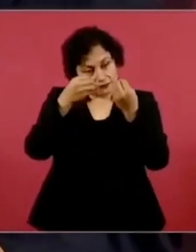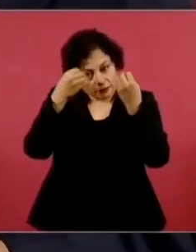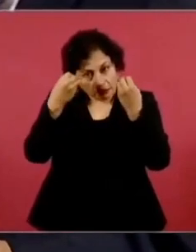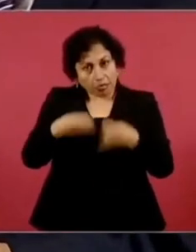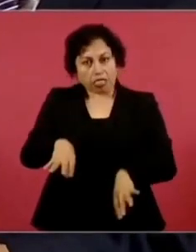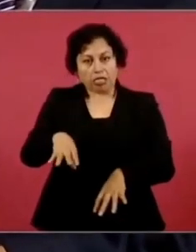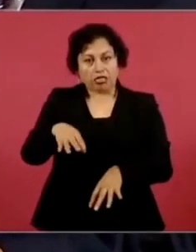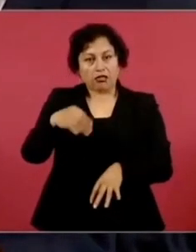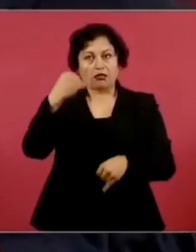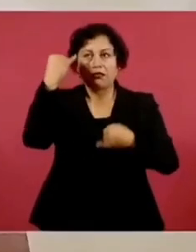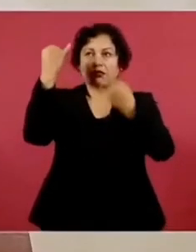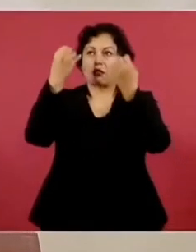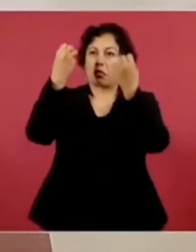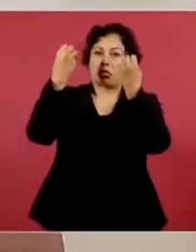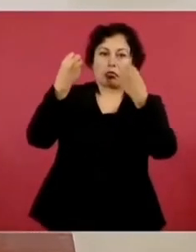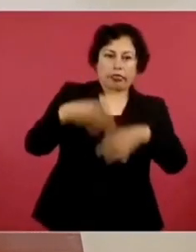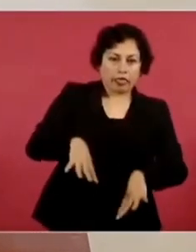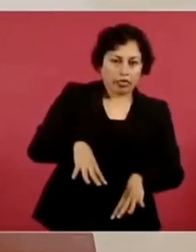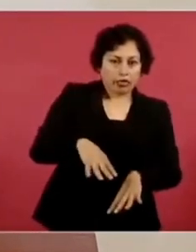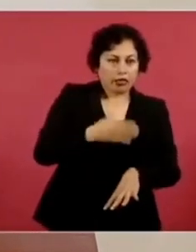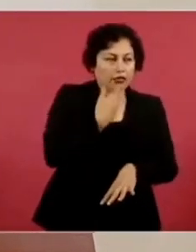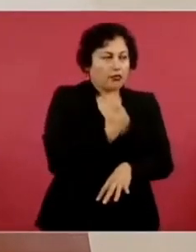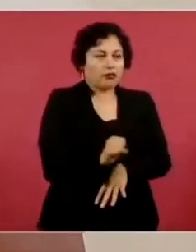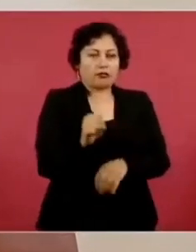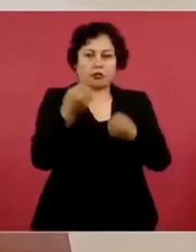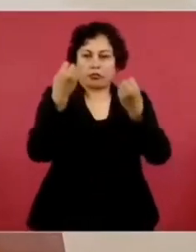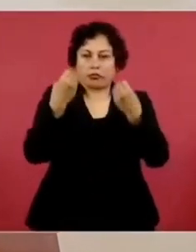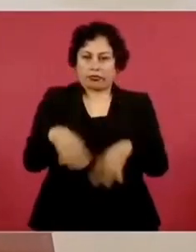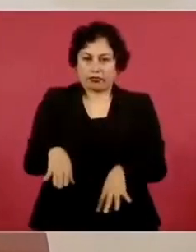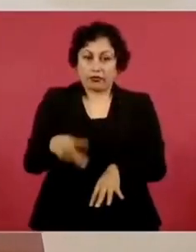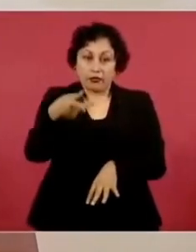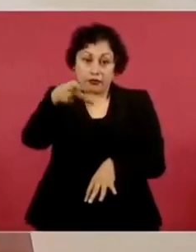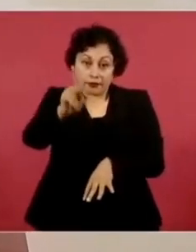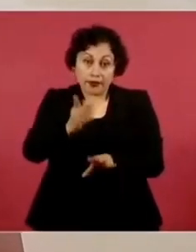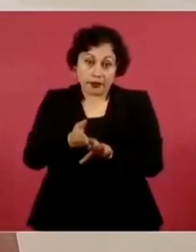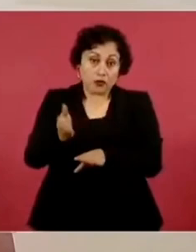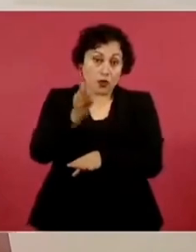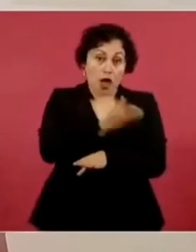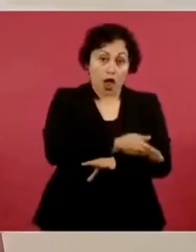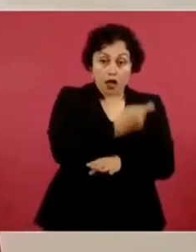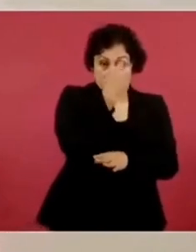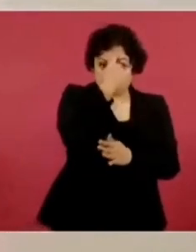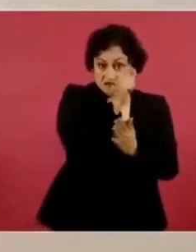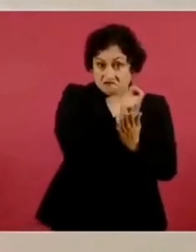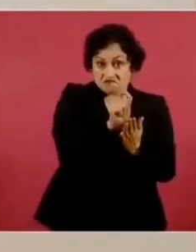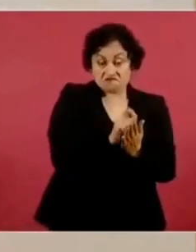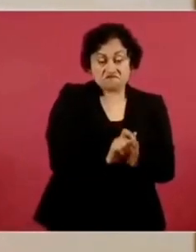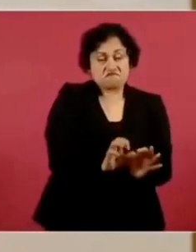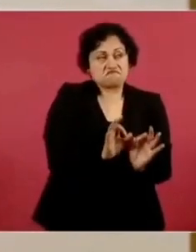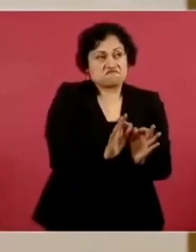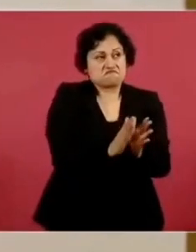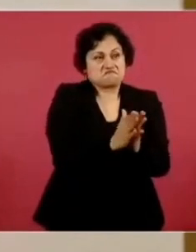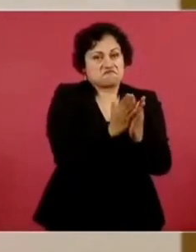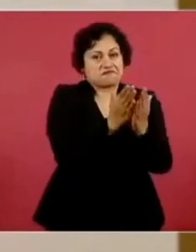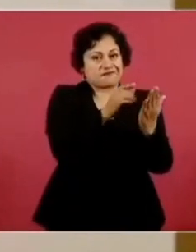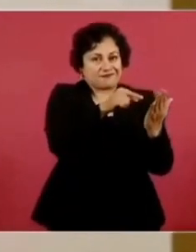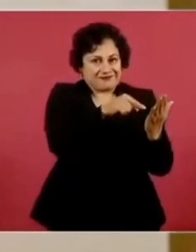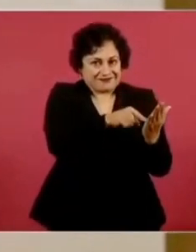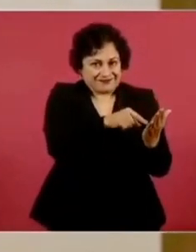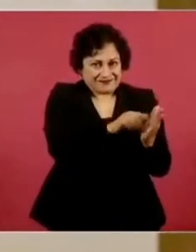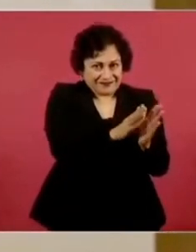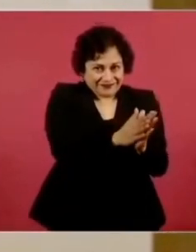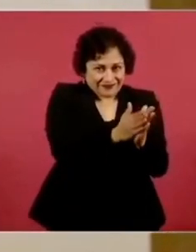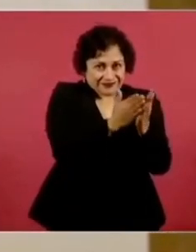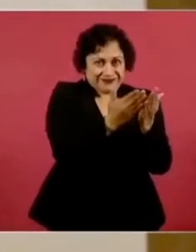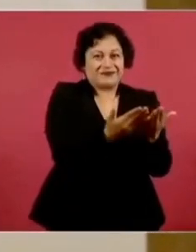un tiempo escribía bien. Y hay una novela que se